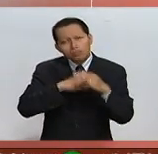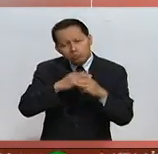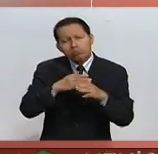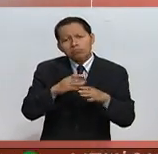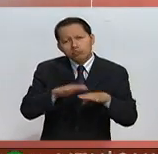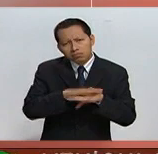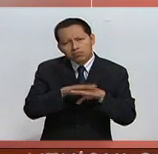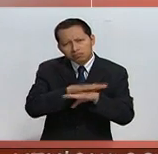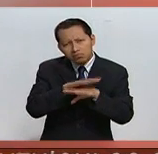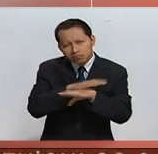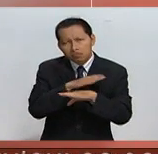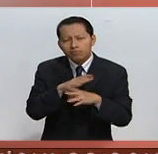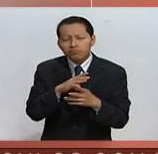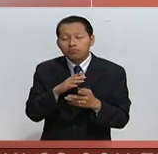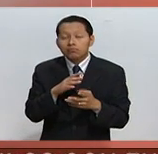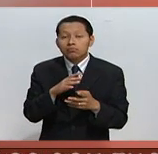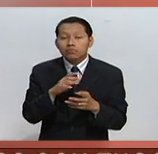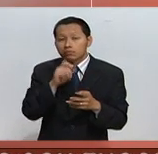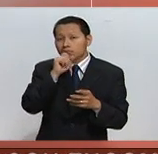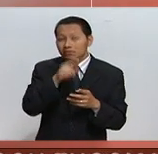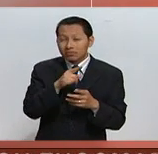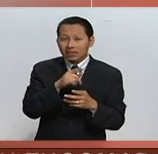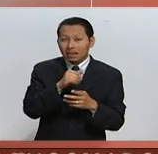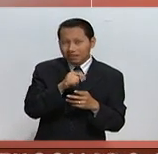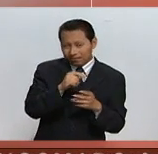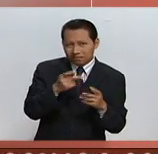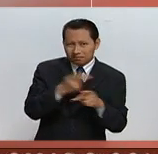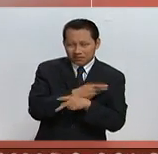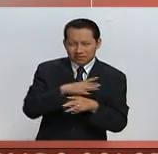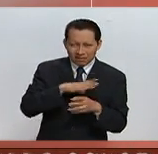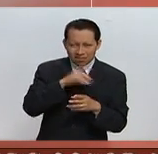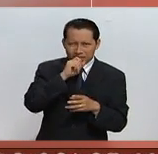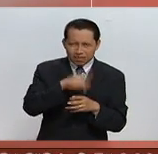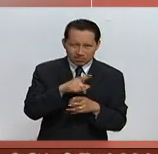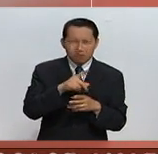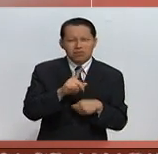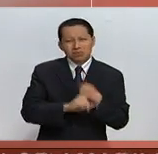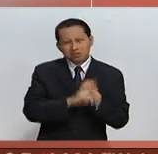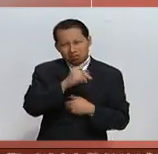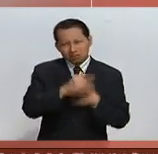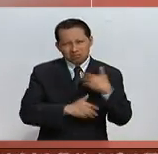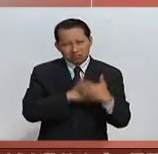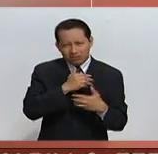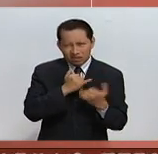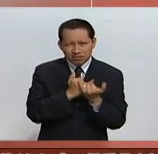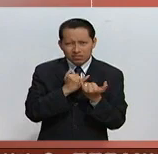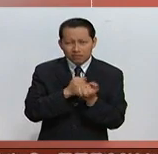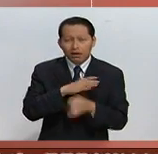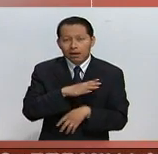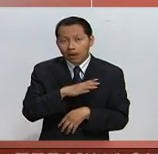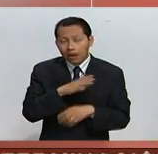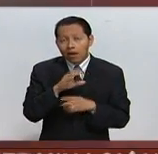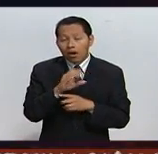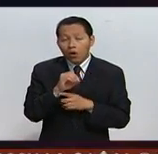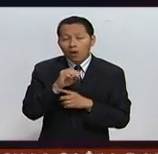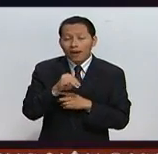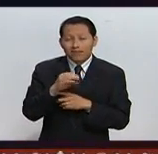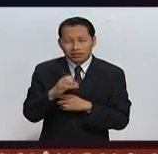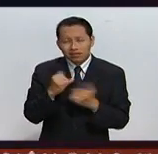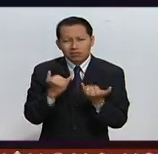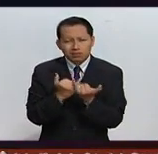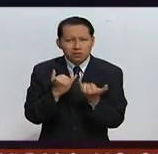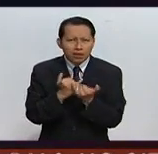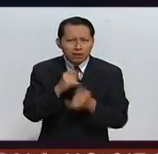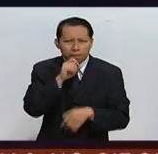fue el GAT, posteriormente el GAT cae en una crisis, da paso a la OMC, y